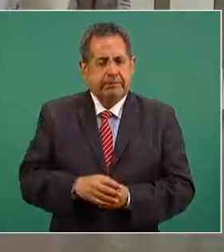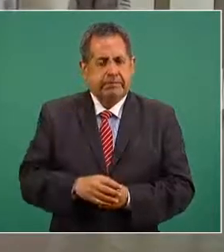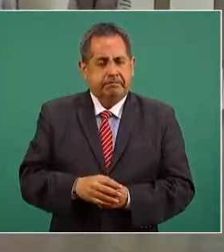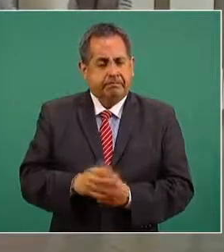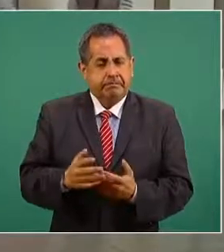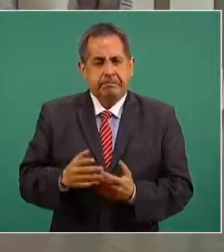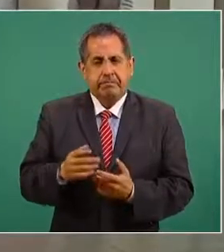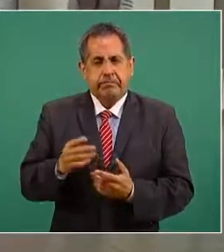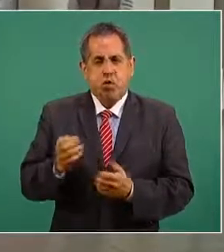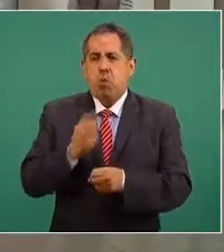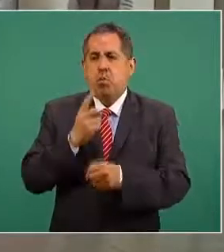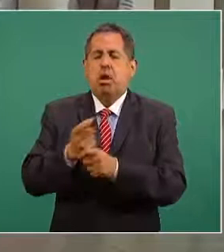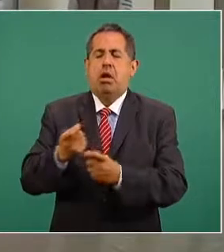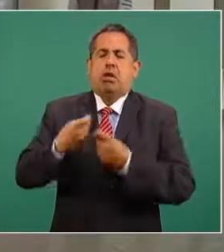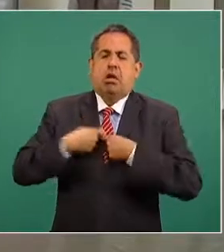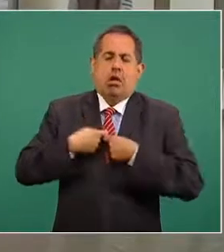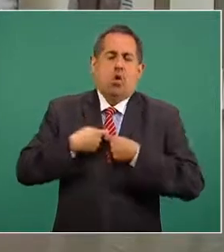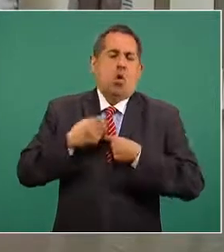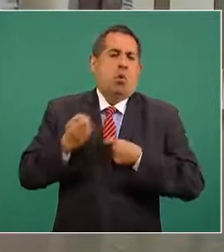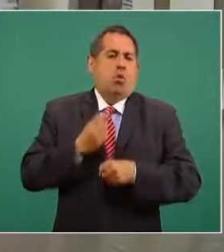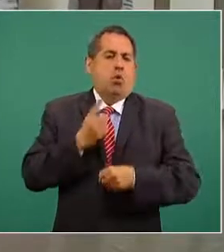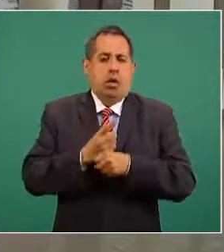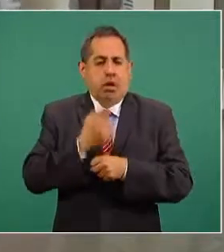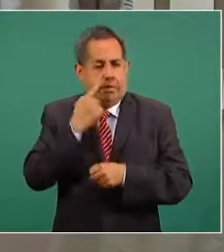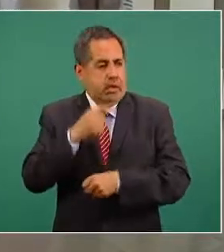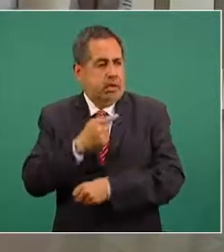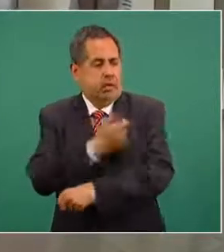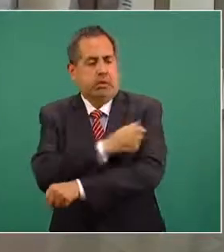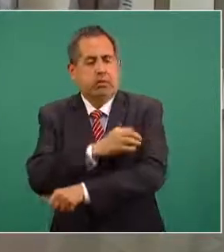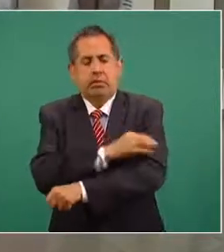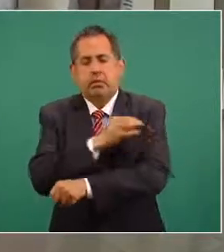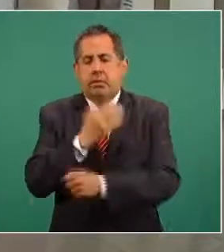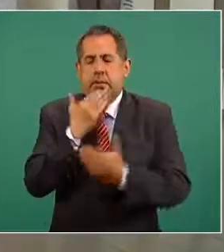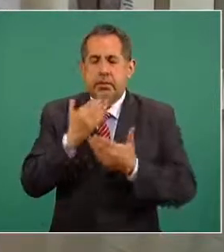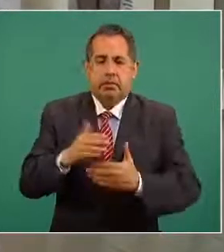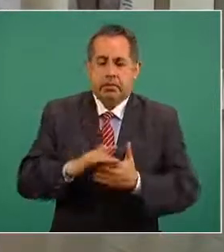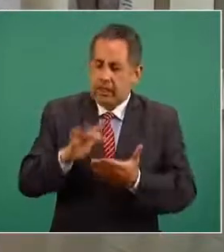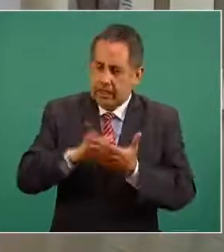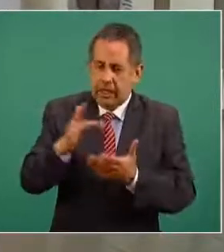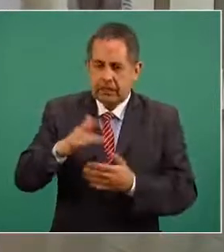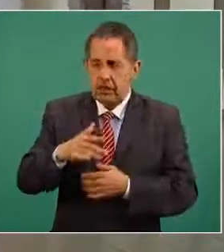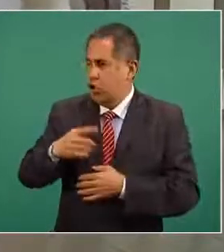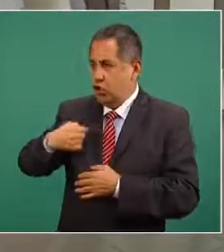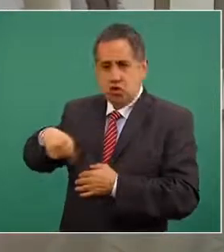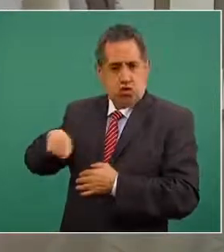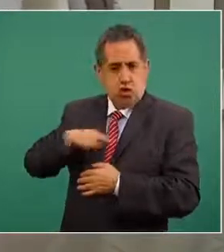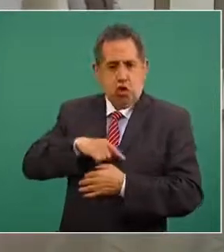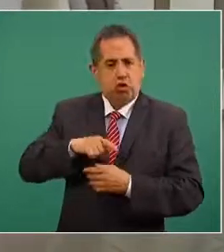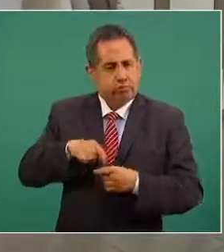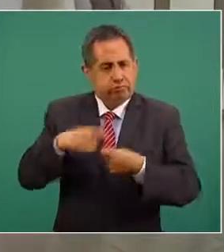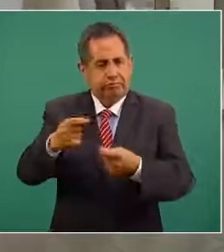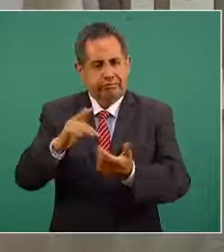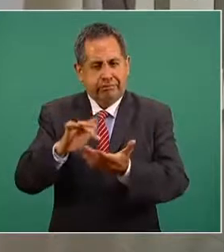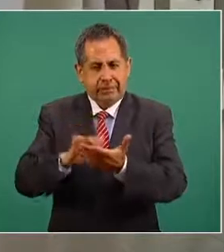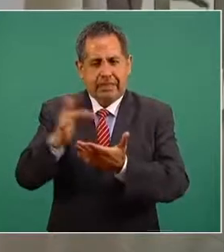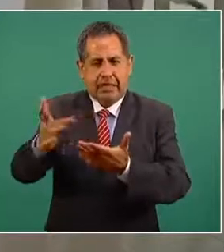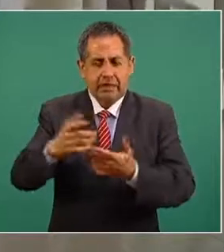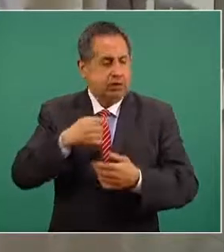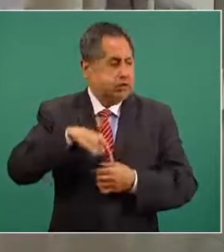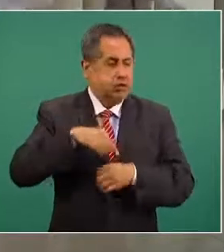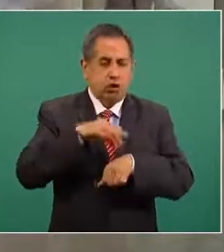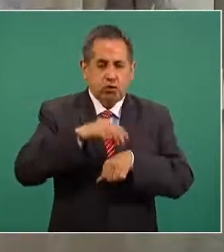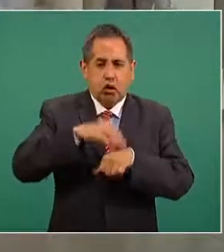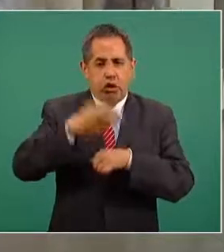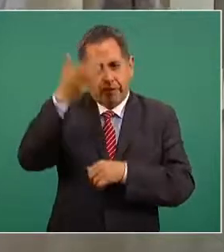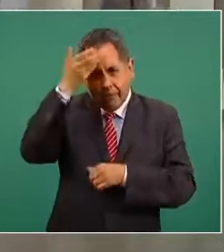la oportunidad de recibir esta vacuna y le agradezco y en nombre de todo el personal médico de enfermería y personal